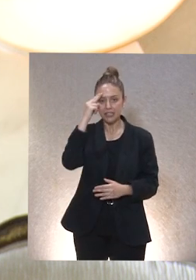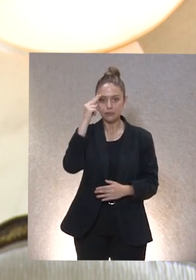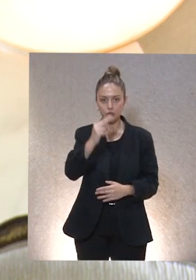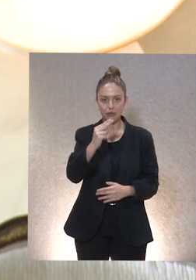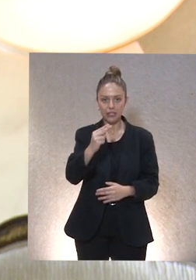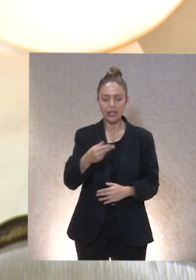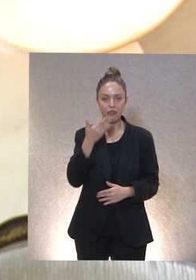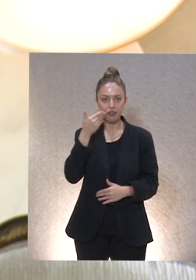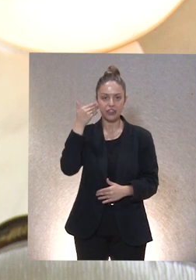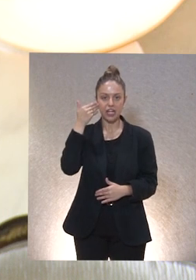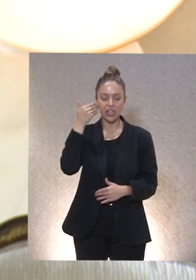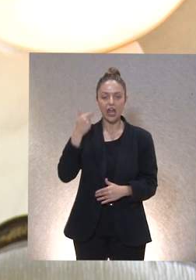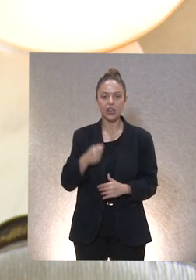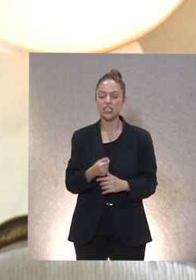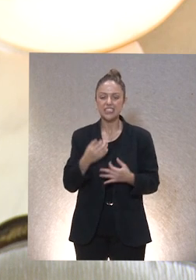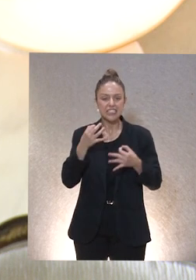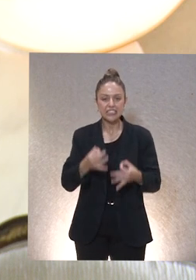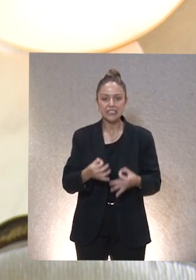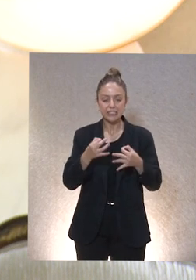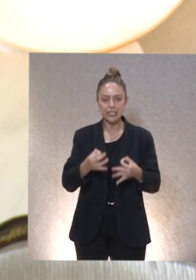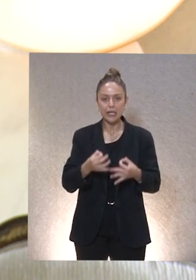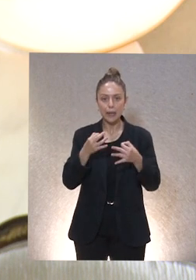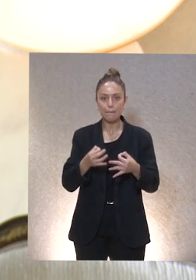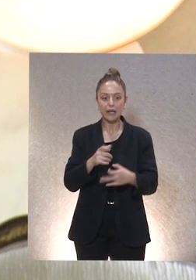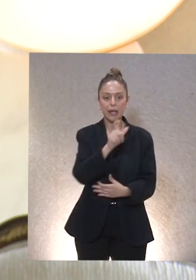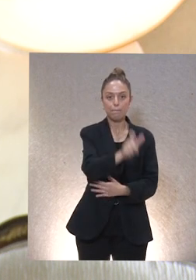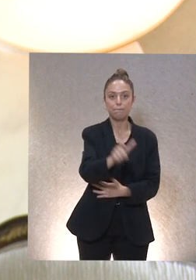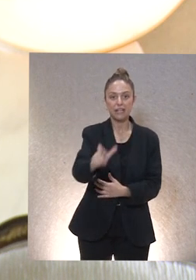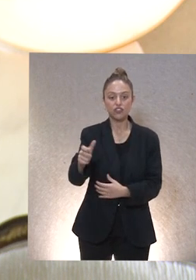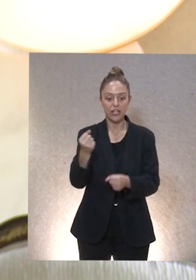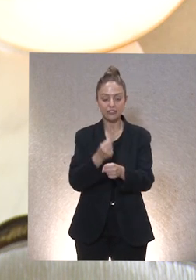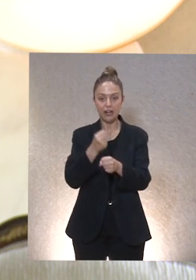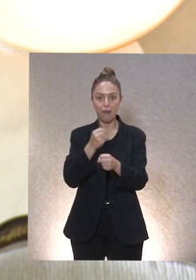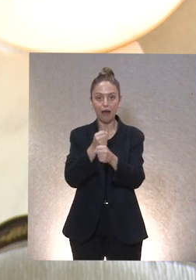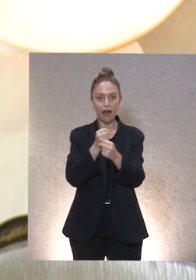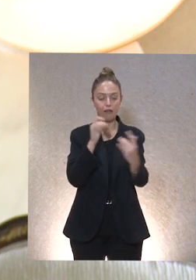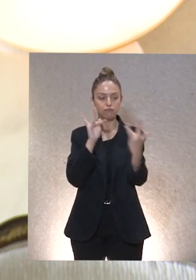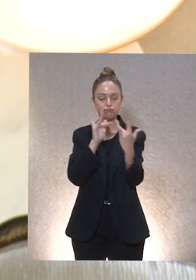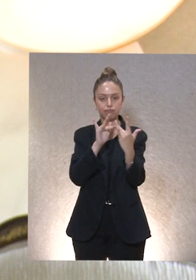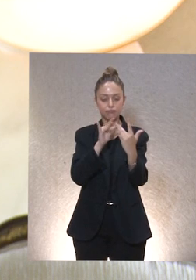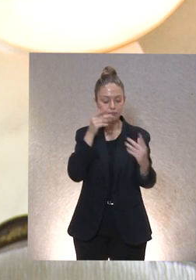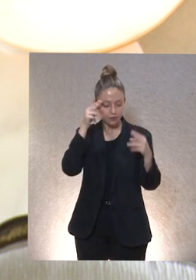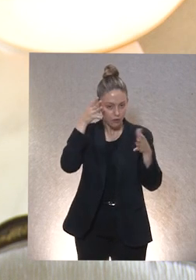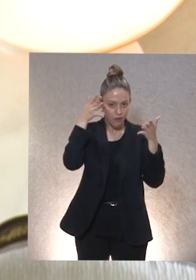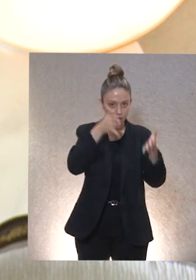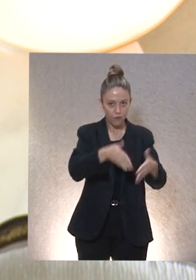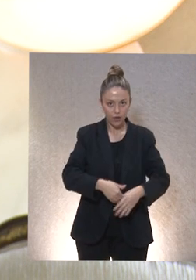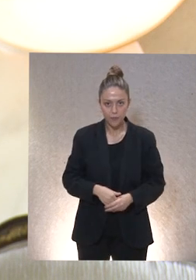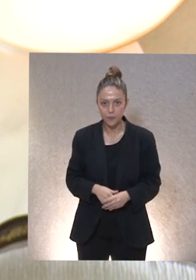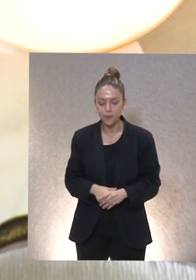con dignidad, siempre pensando en las personas para las que trabajamos todos, de un modo u otro. La clave,